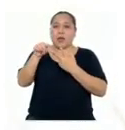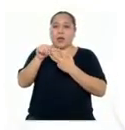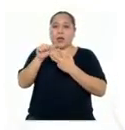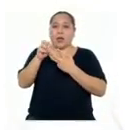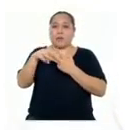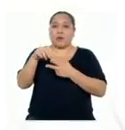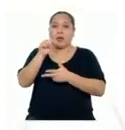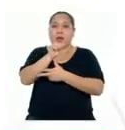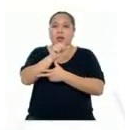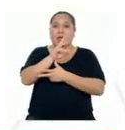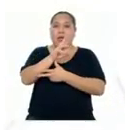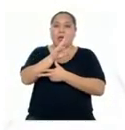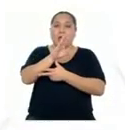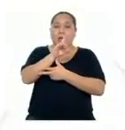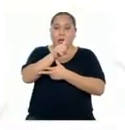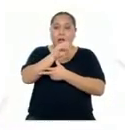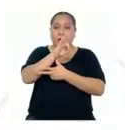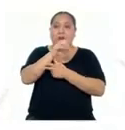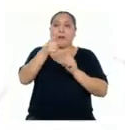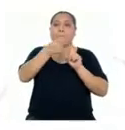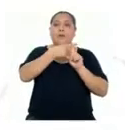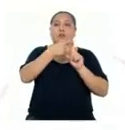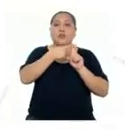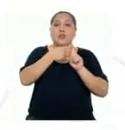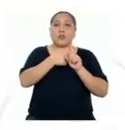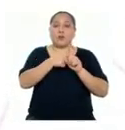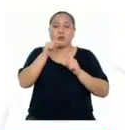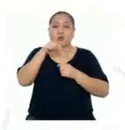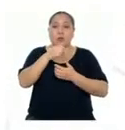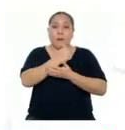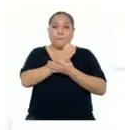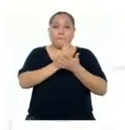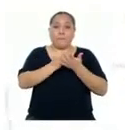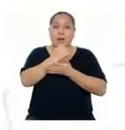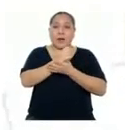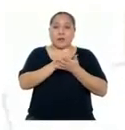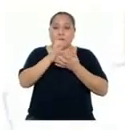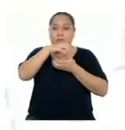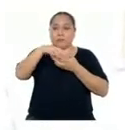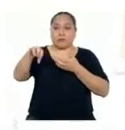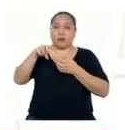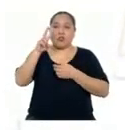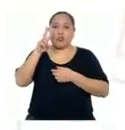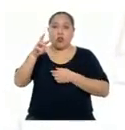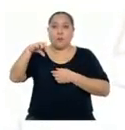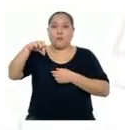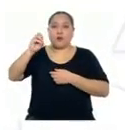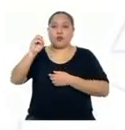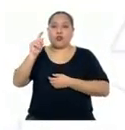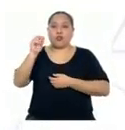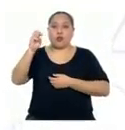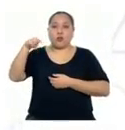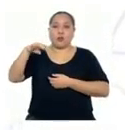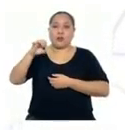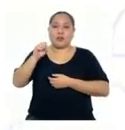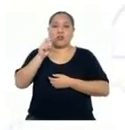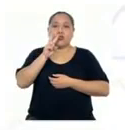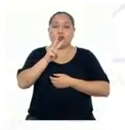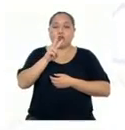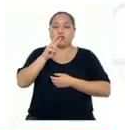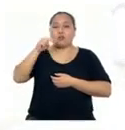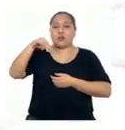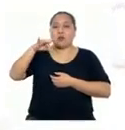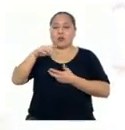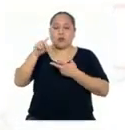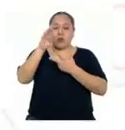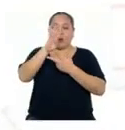alfa Tiene carga eléctrica positiva Es un flujo de partículas positivas Constituido por dos protones Y dos neutrones La radiación